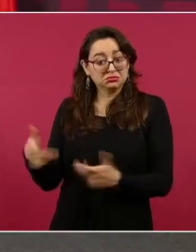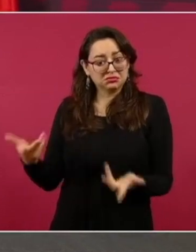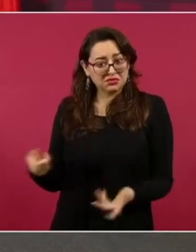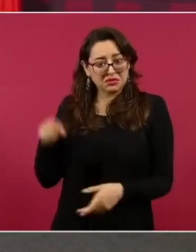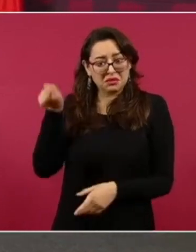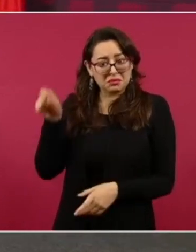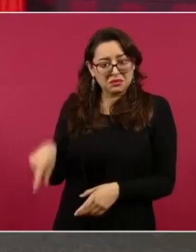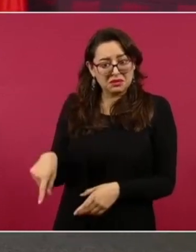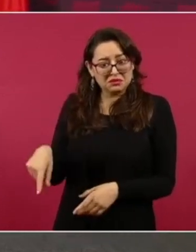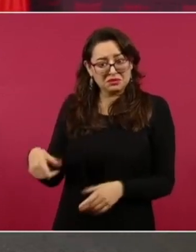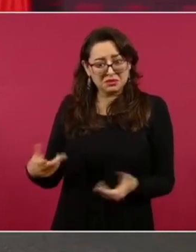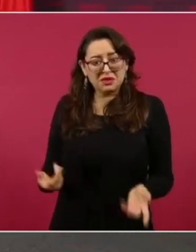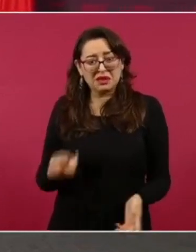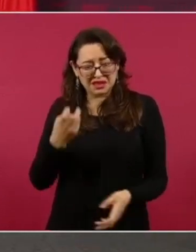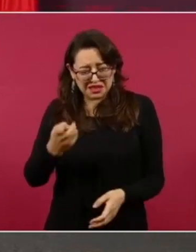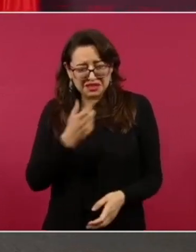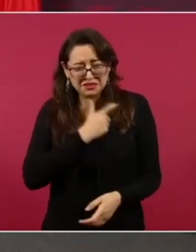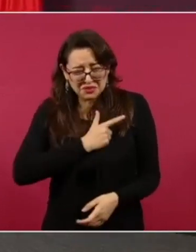¿O esto?